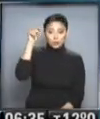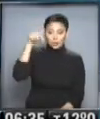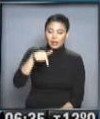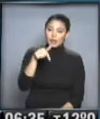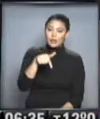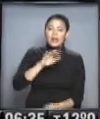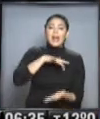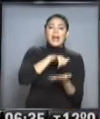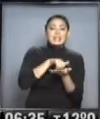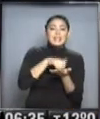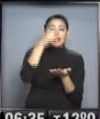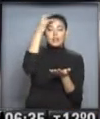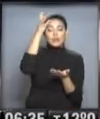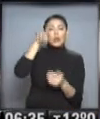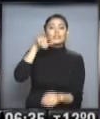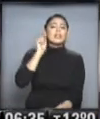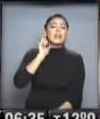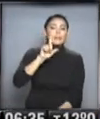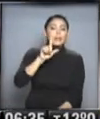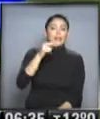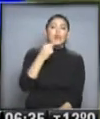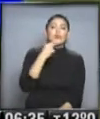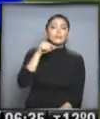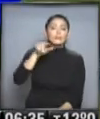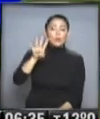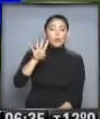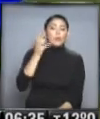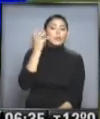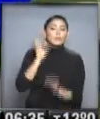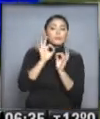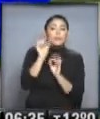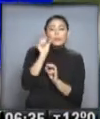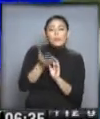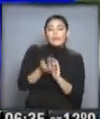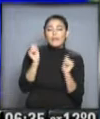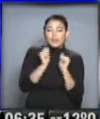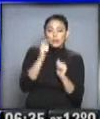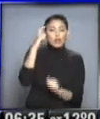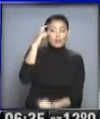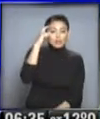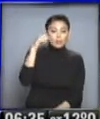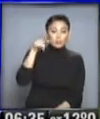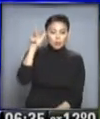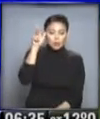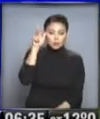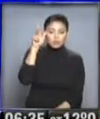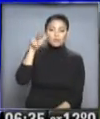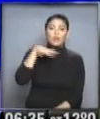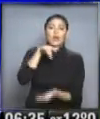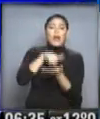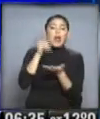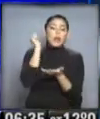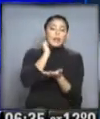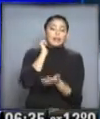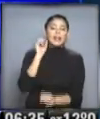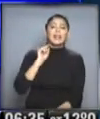momentos, en el 6 a 12 grados. San Miguel, 11 grados 4 décimos. San Fernando, un poquitito más fresco, 10 grados 8 décimos. Aro Parque,